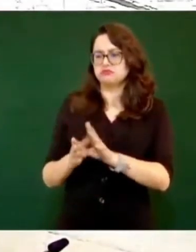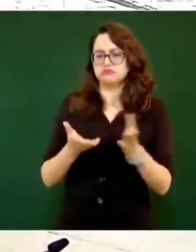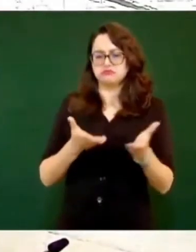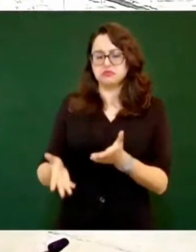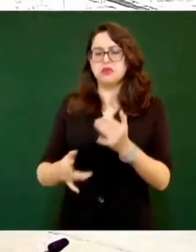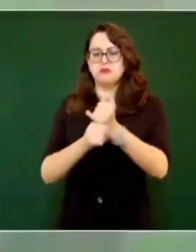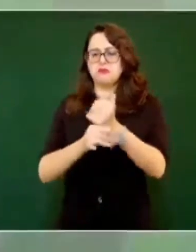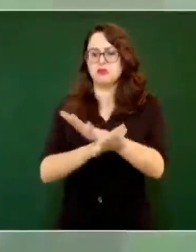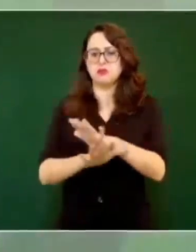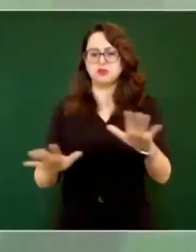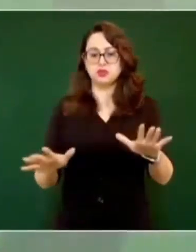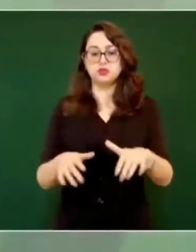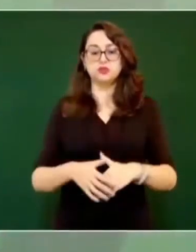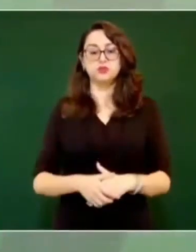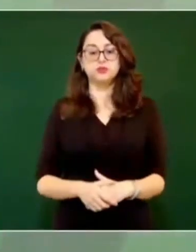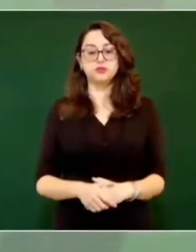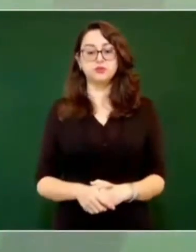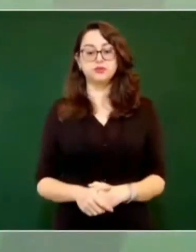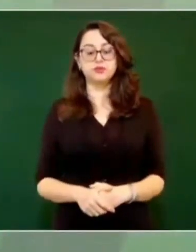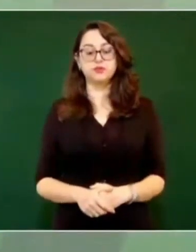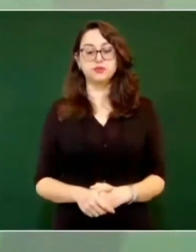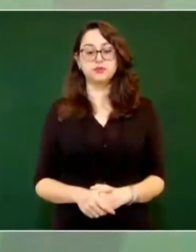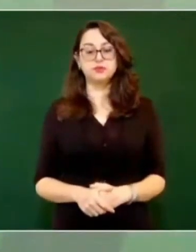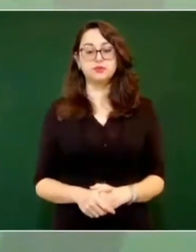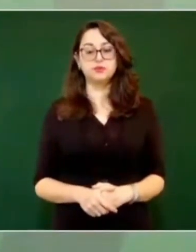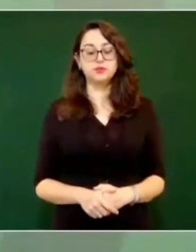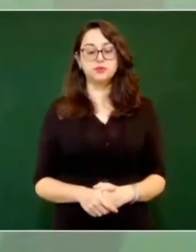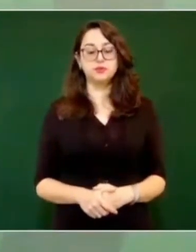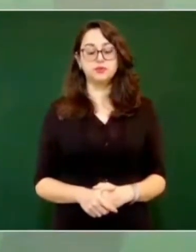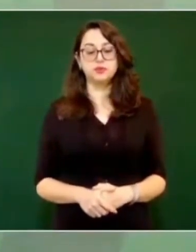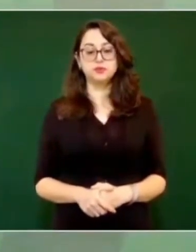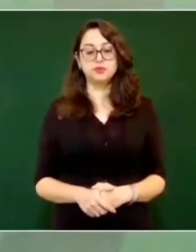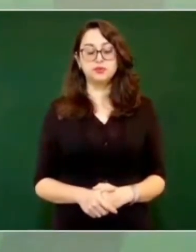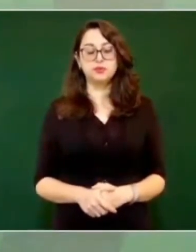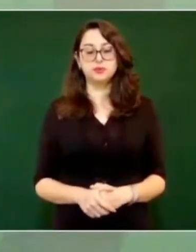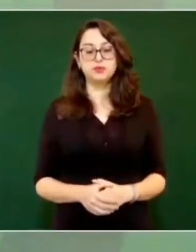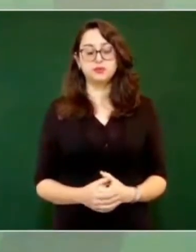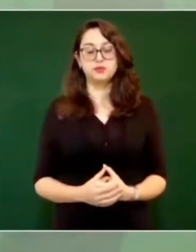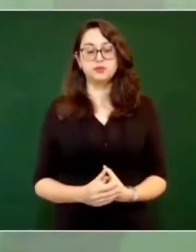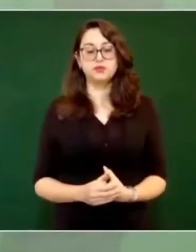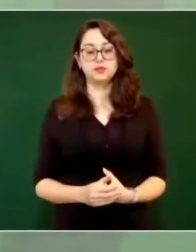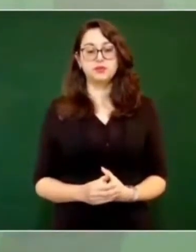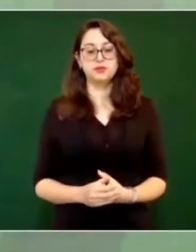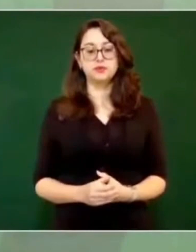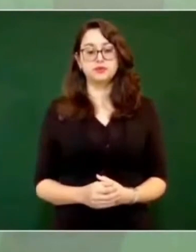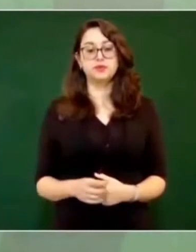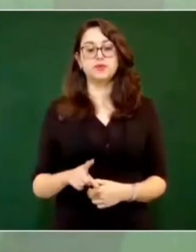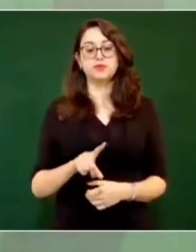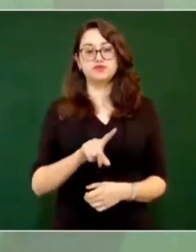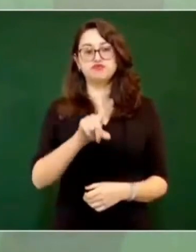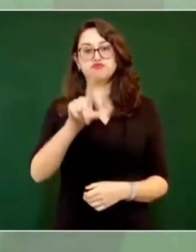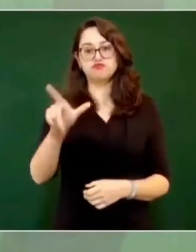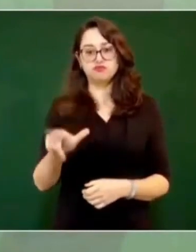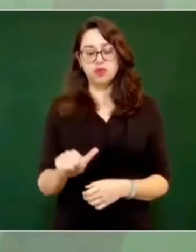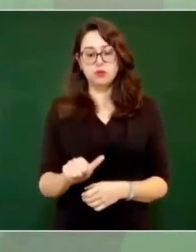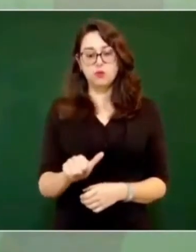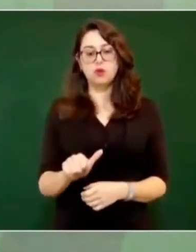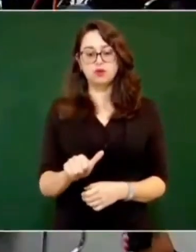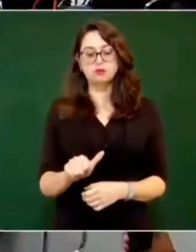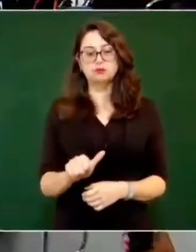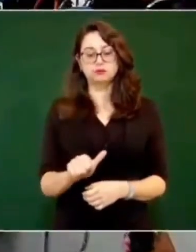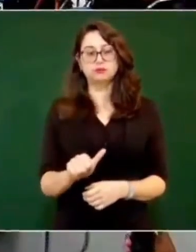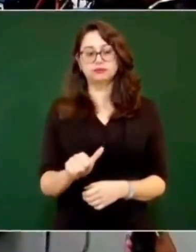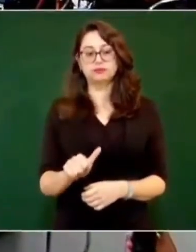vamos a hablar de la posibilidad de un tren, que